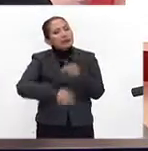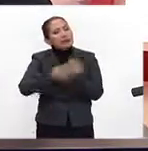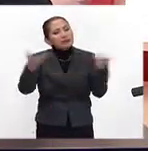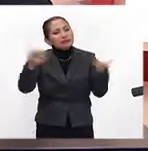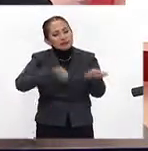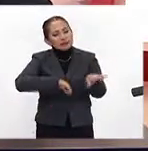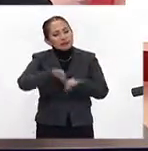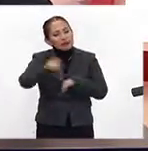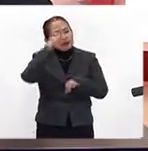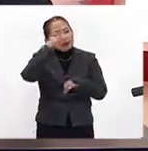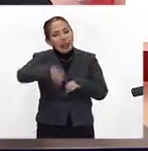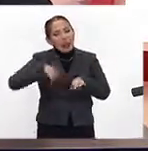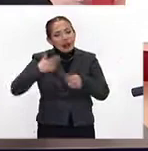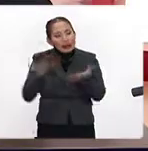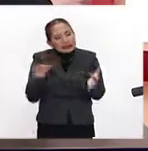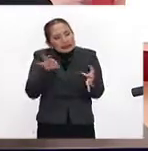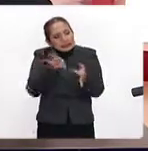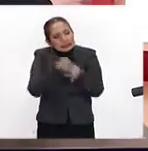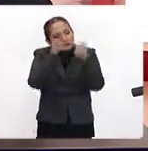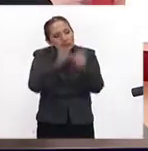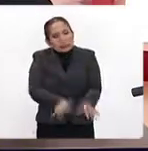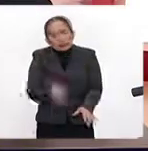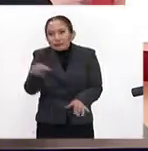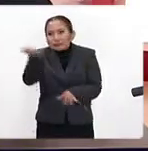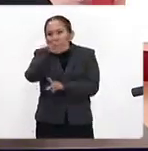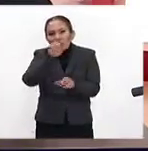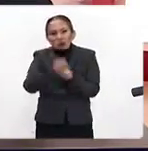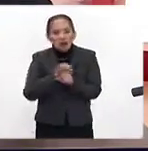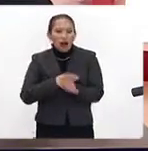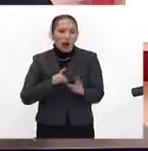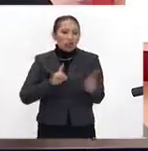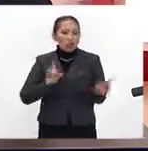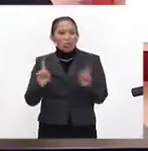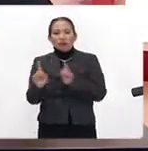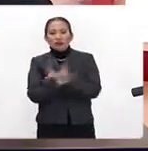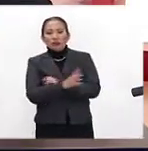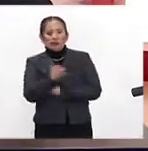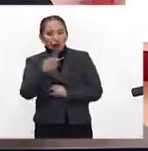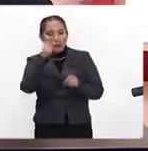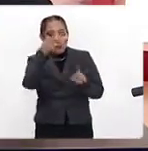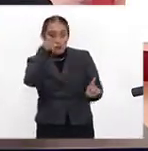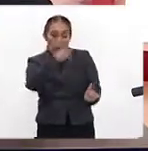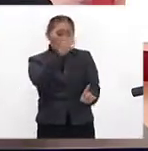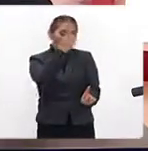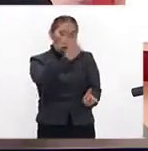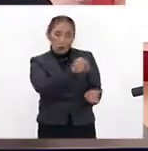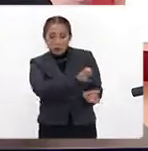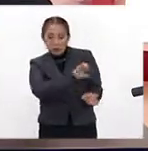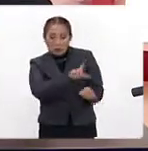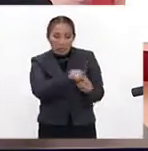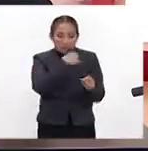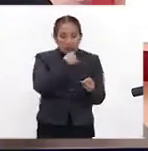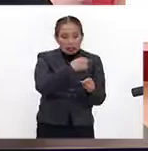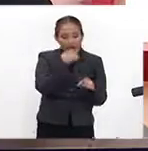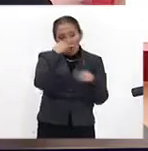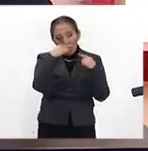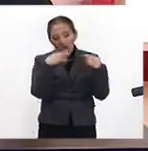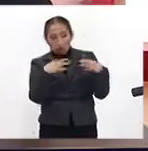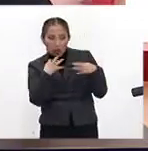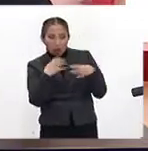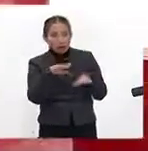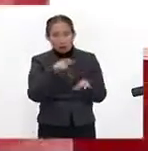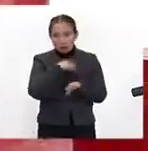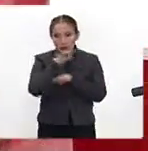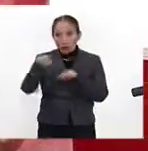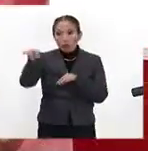para generar esta empatía porque la hemos perdido a nivel social. O sea, no es nada más un caso así específico de un niño narcisista. Estamos